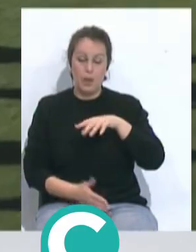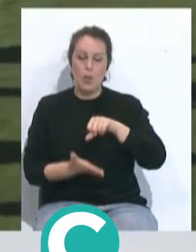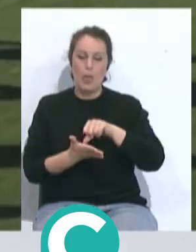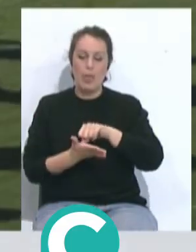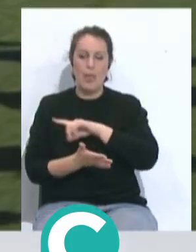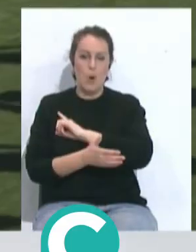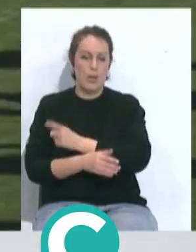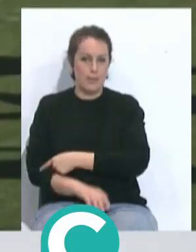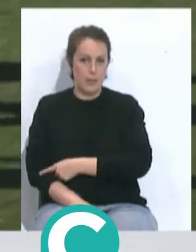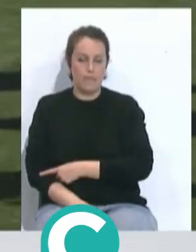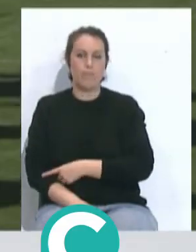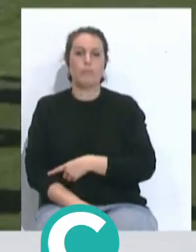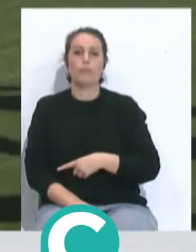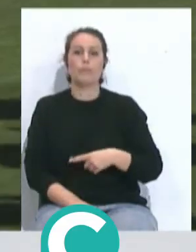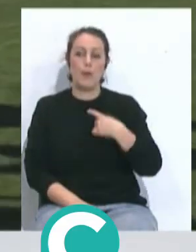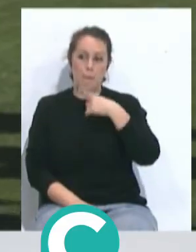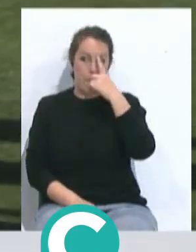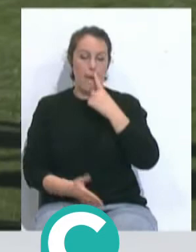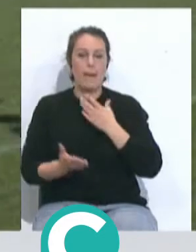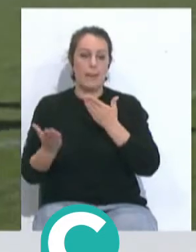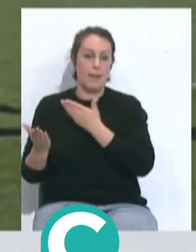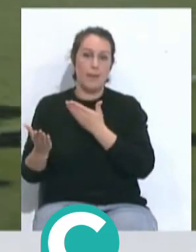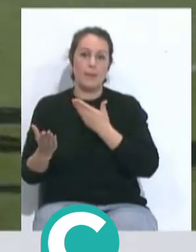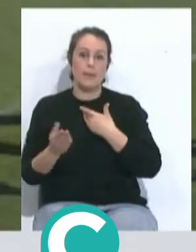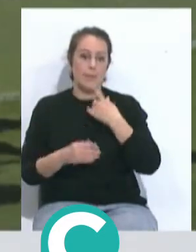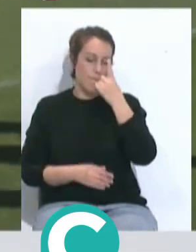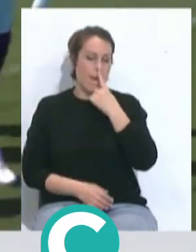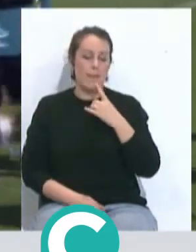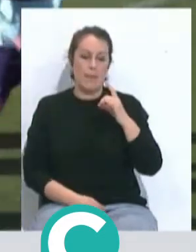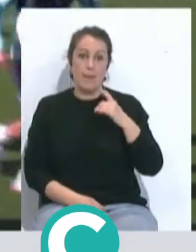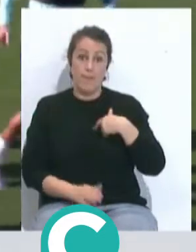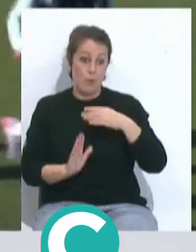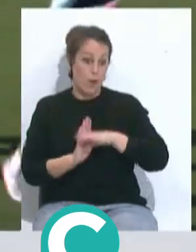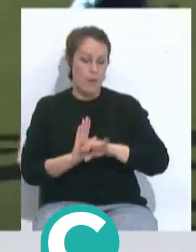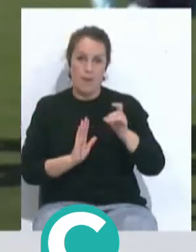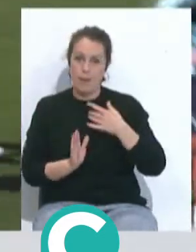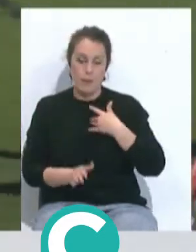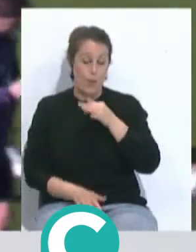Deportiva, las imágenes no habían llegado todavía a la hora de este programa,